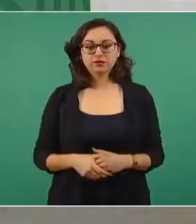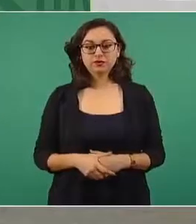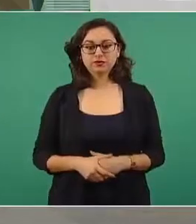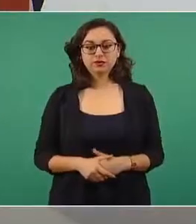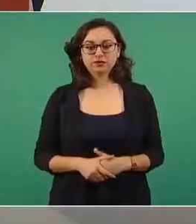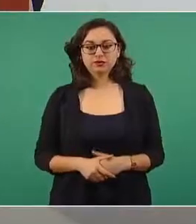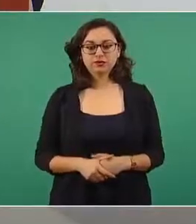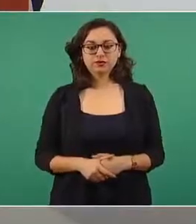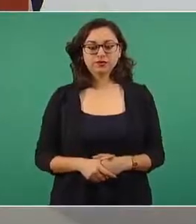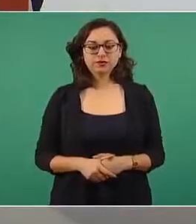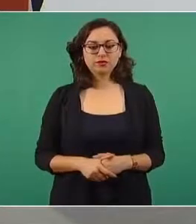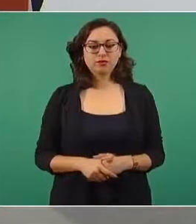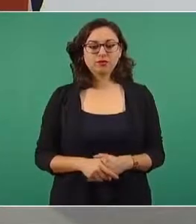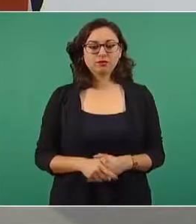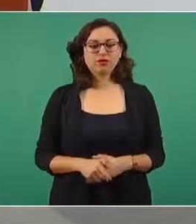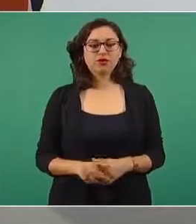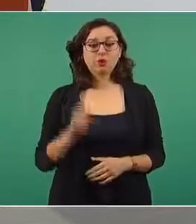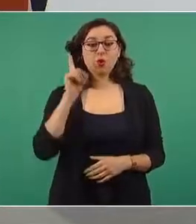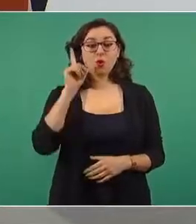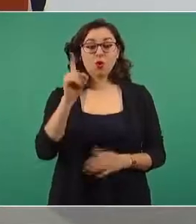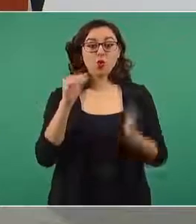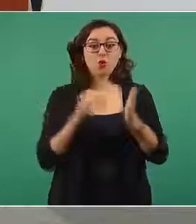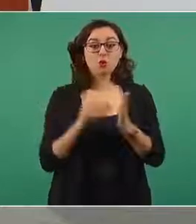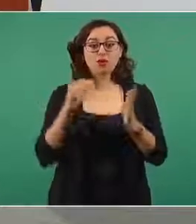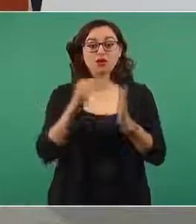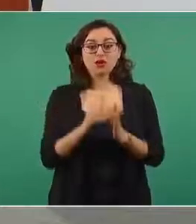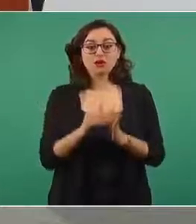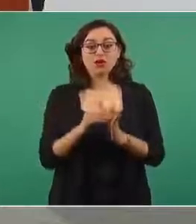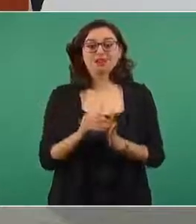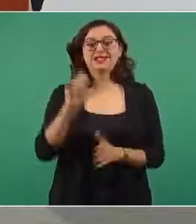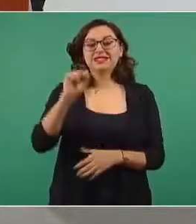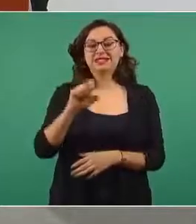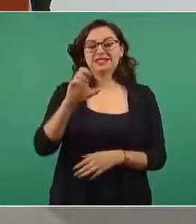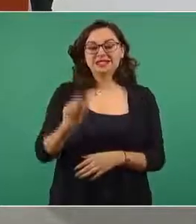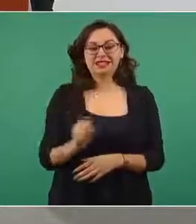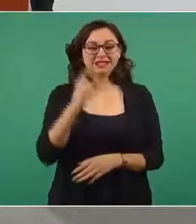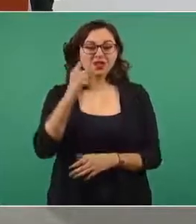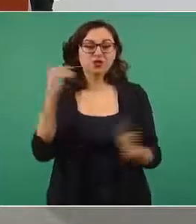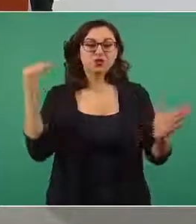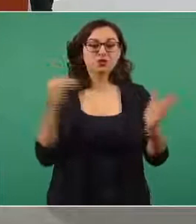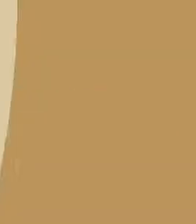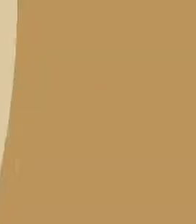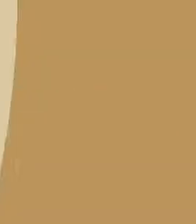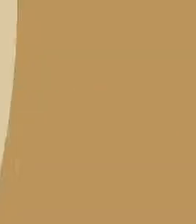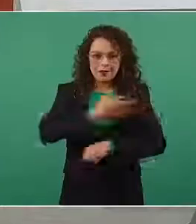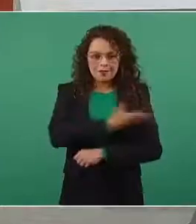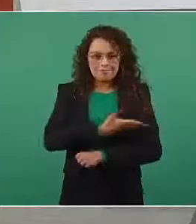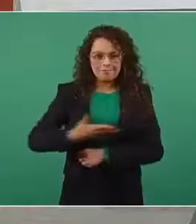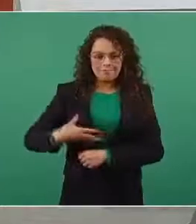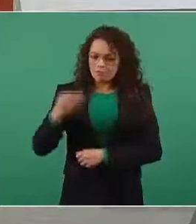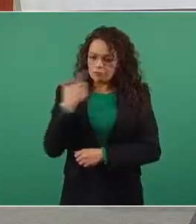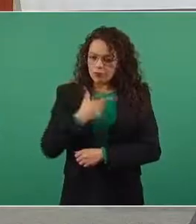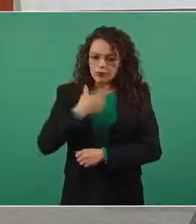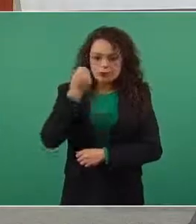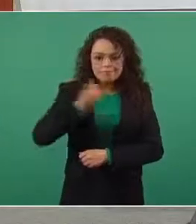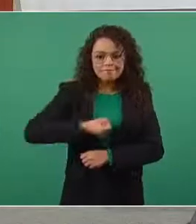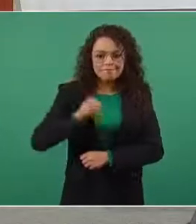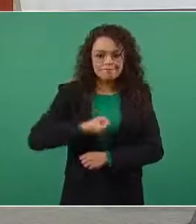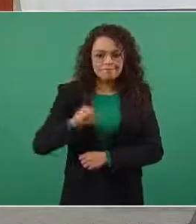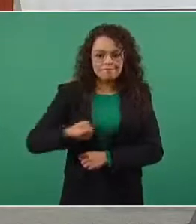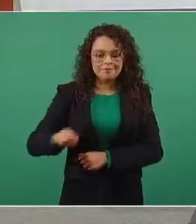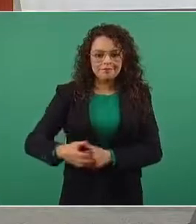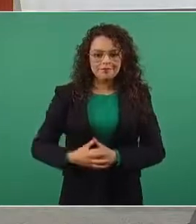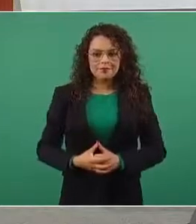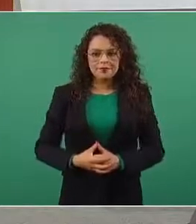un millón sesenta y un mil novecientos sesenta y dos. Desde el aeropuerto de la